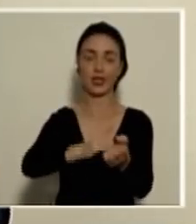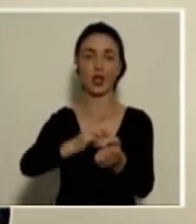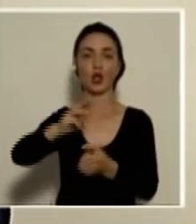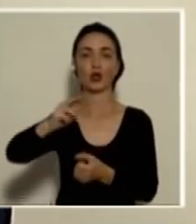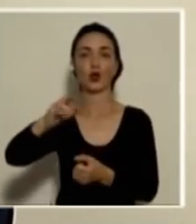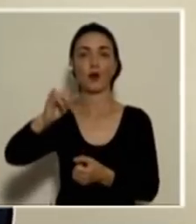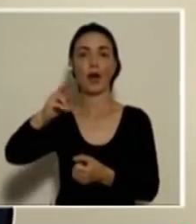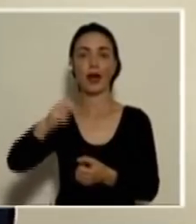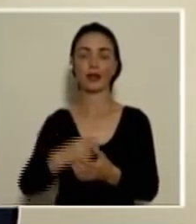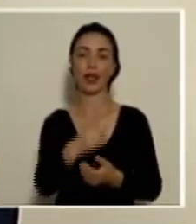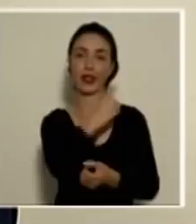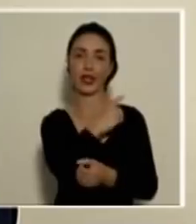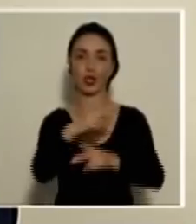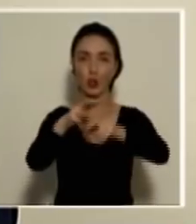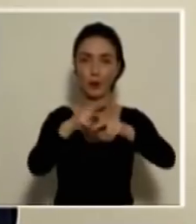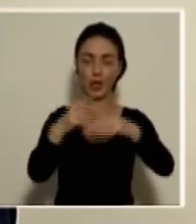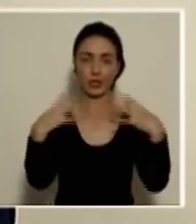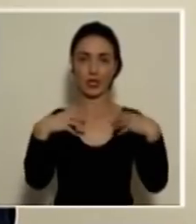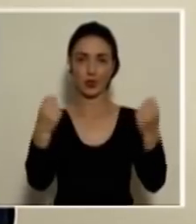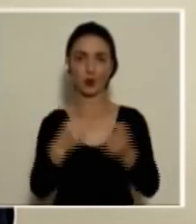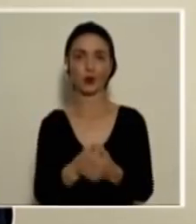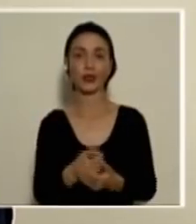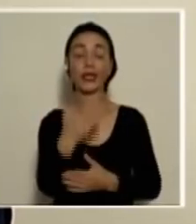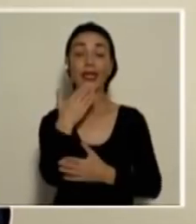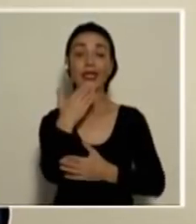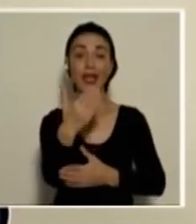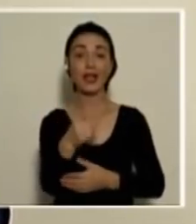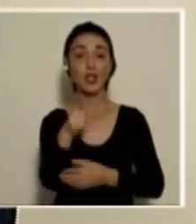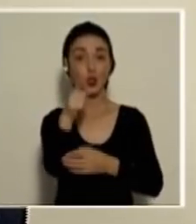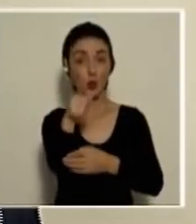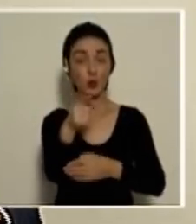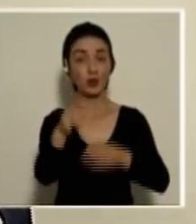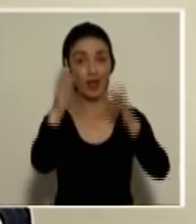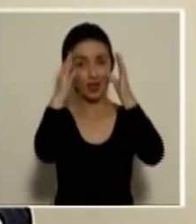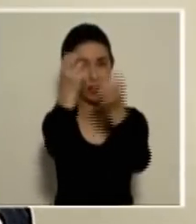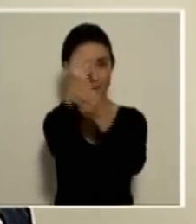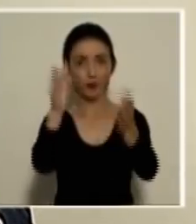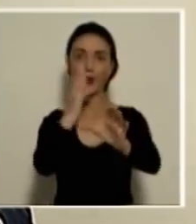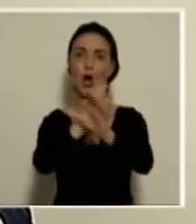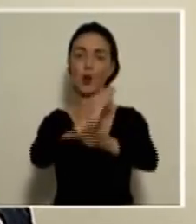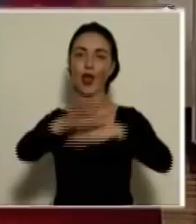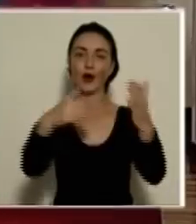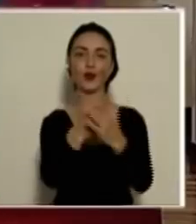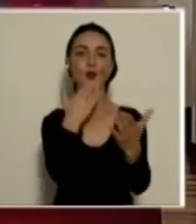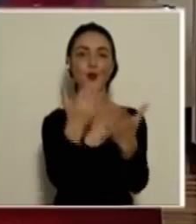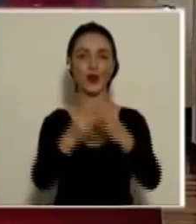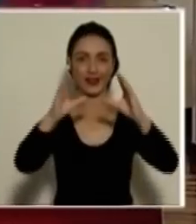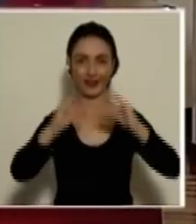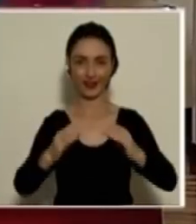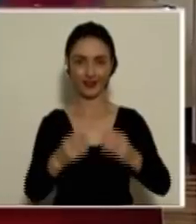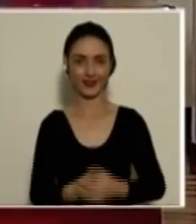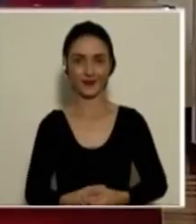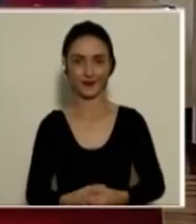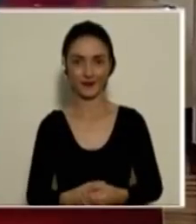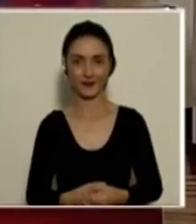Marín, director de Vigilancia de la Salud. Muchas gracias a usted por mantenerse informado y a cuidarnos todos y todas. Muy buenas tardes.